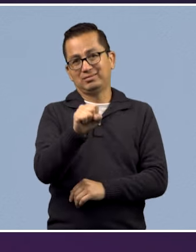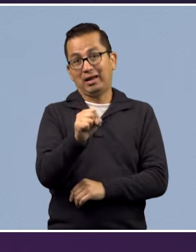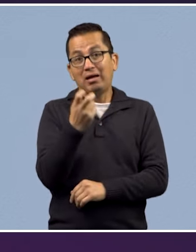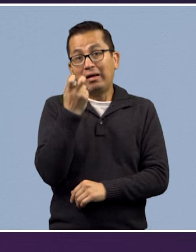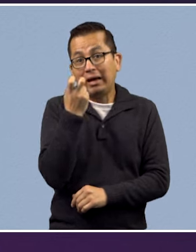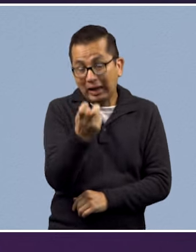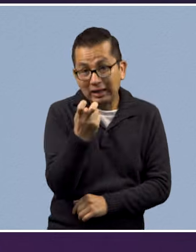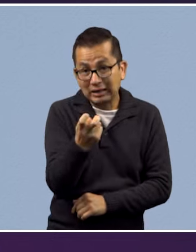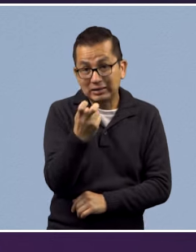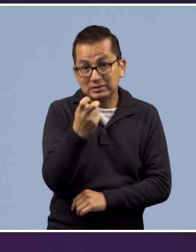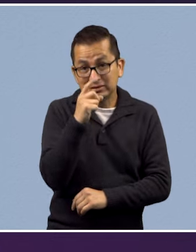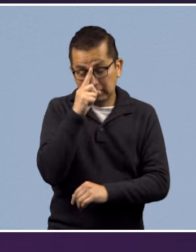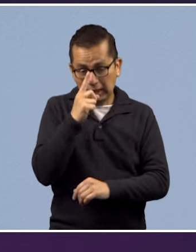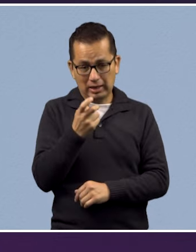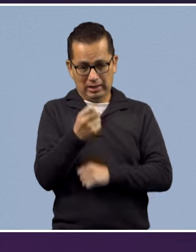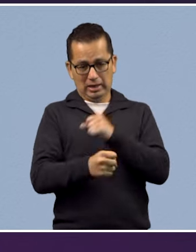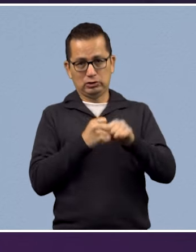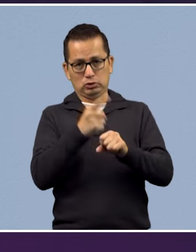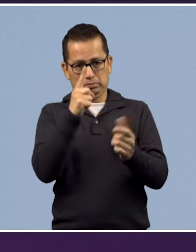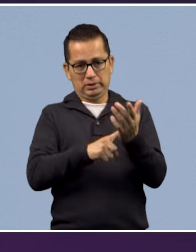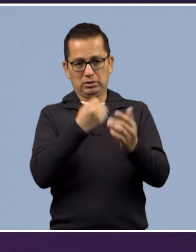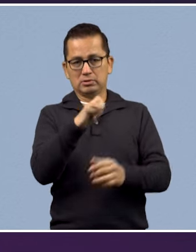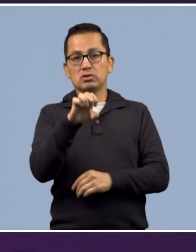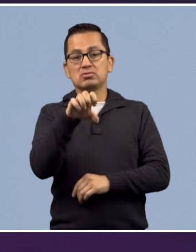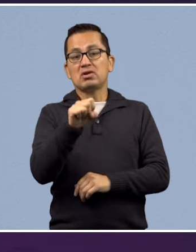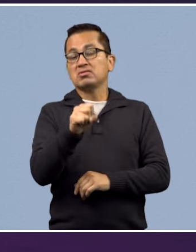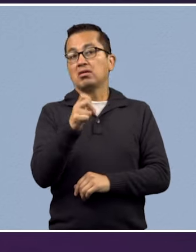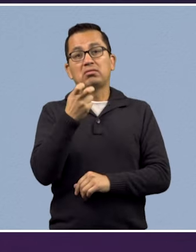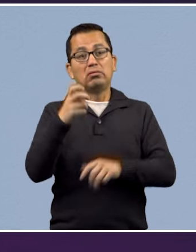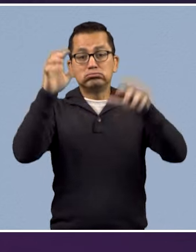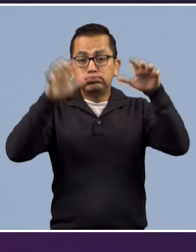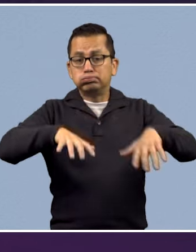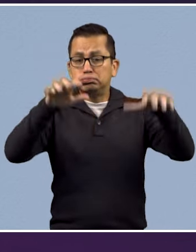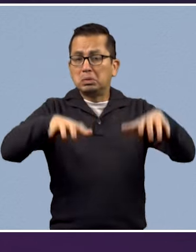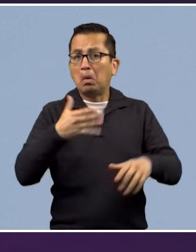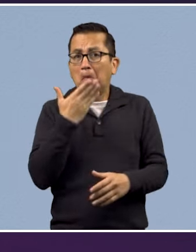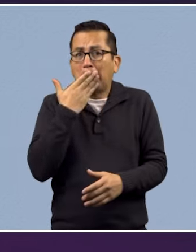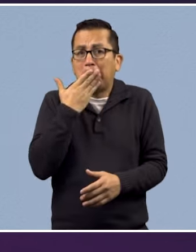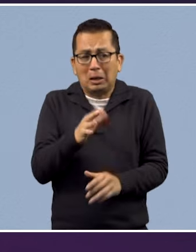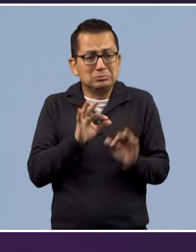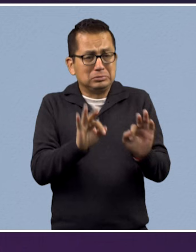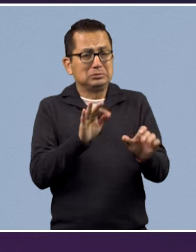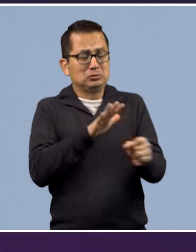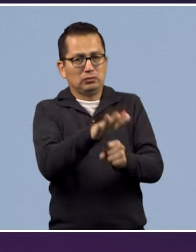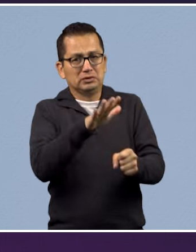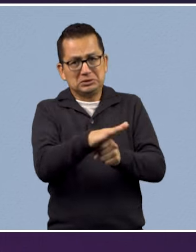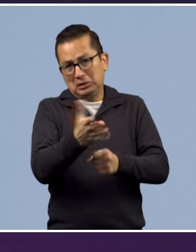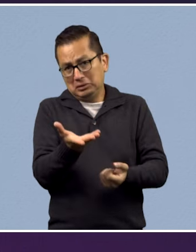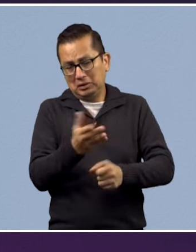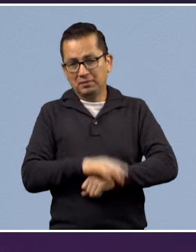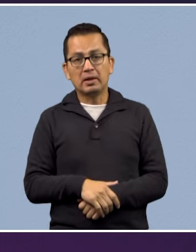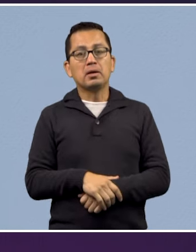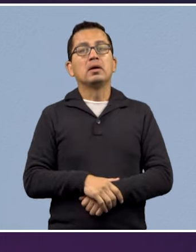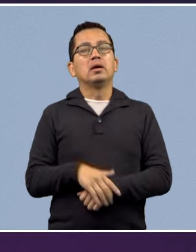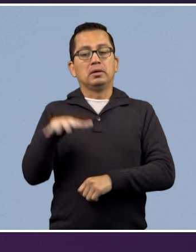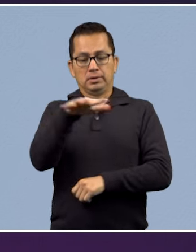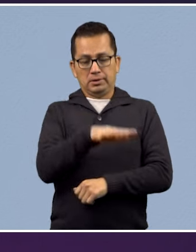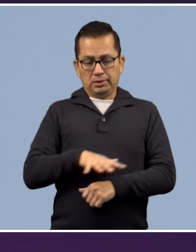Ah, claro. Que, este, bueno, pues es una época en la que hubo más lluvias, ¿no? De hecho, el sistema Kutzamala